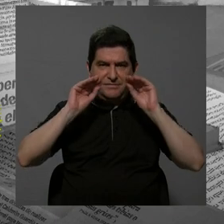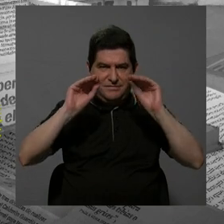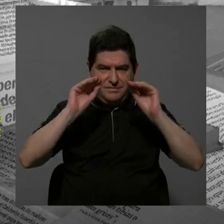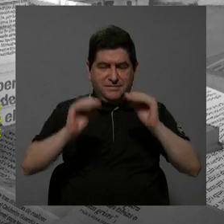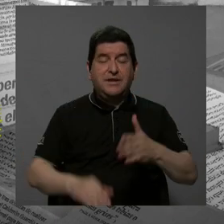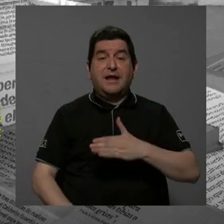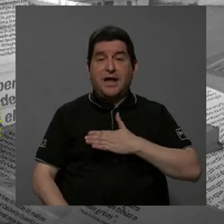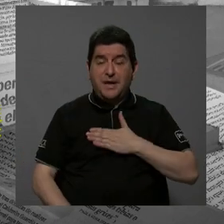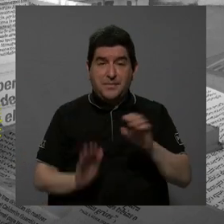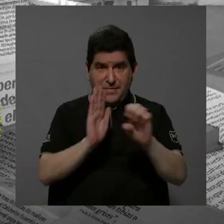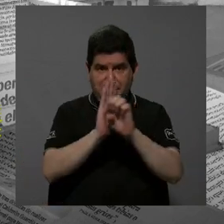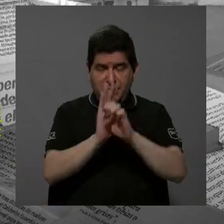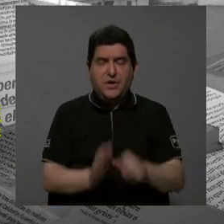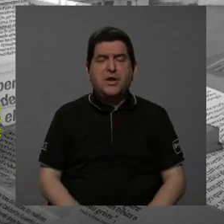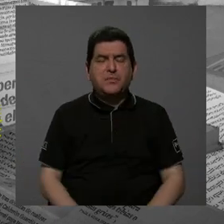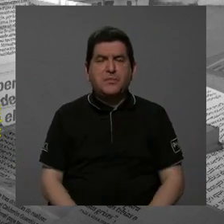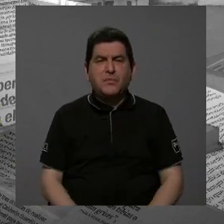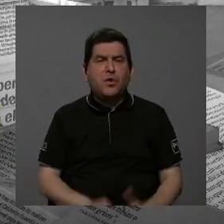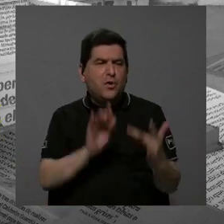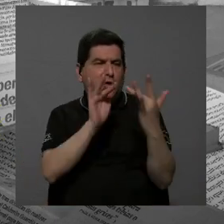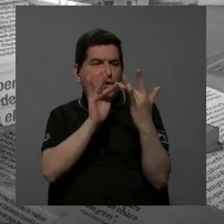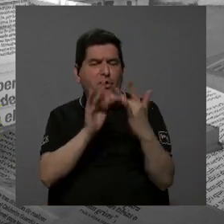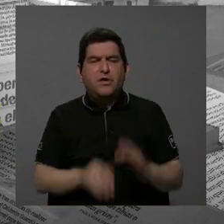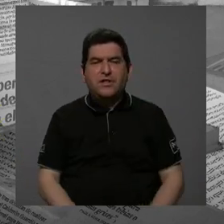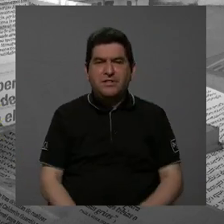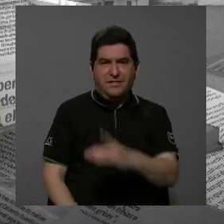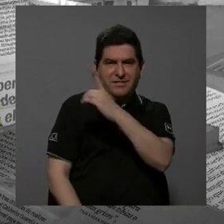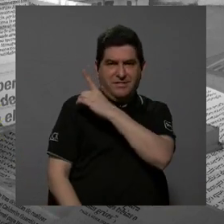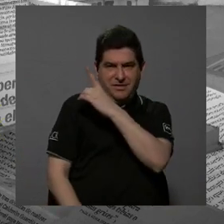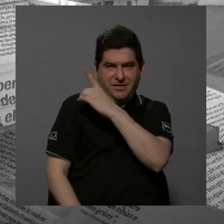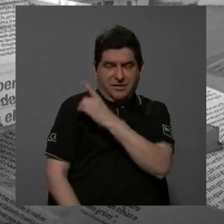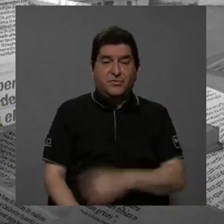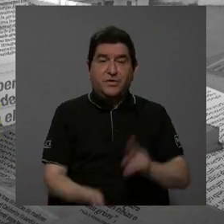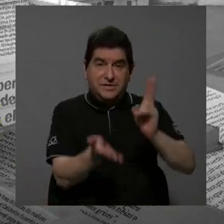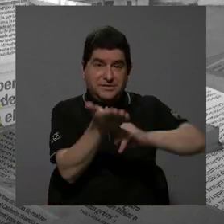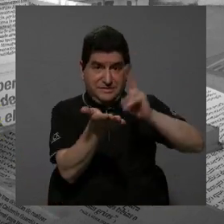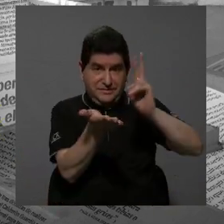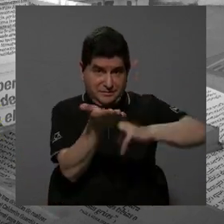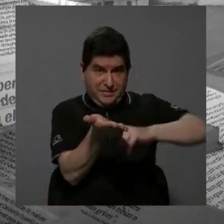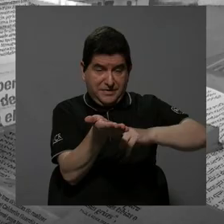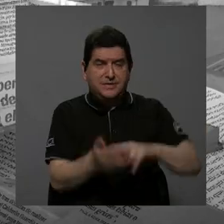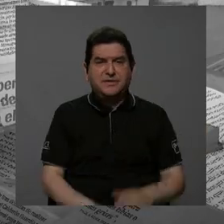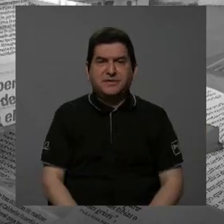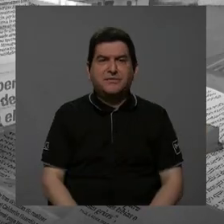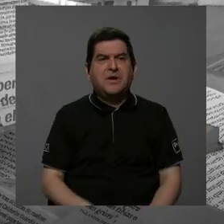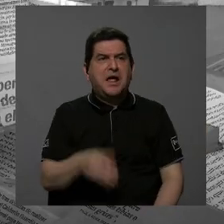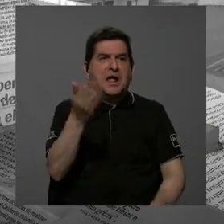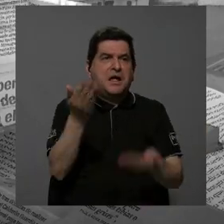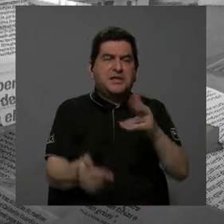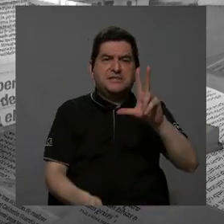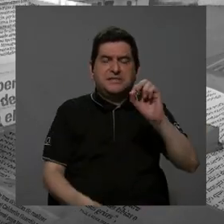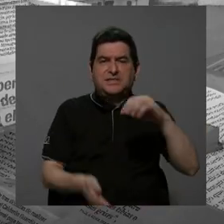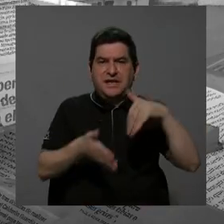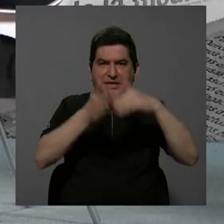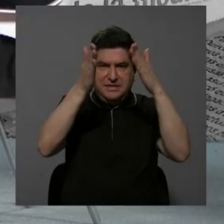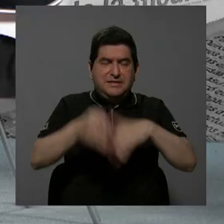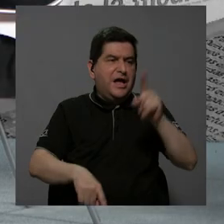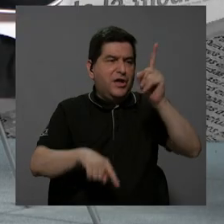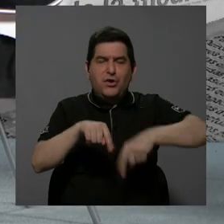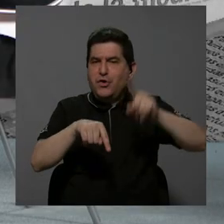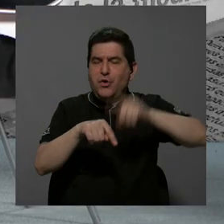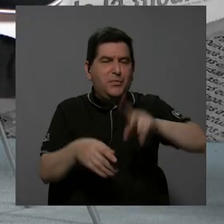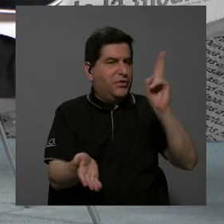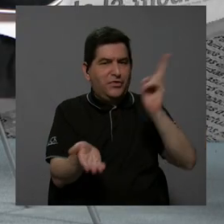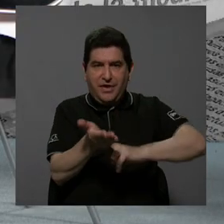pronto a mí me escriben o me llaman directores, que en la matrícula le quedaron 30 estudiantes que no pudieron